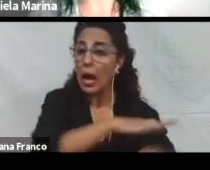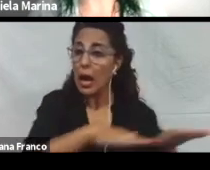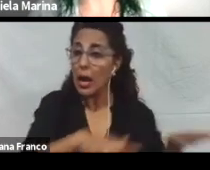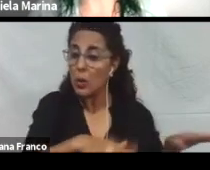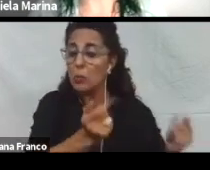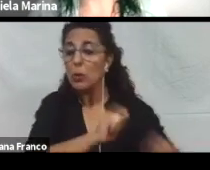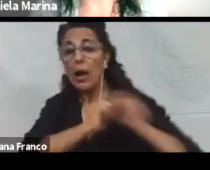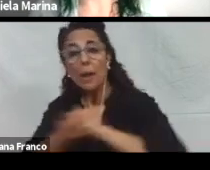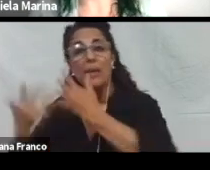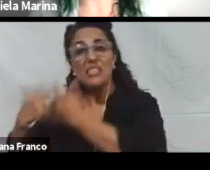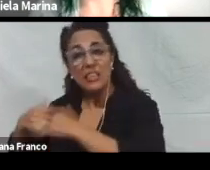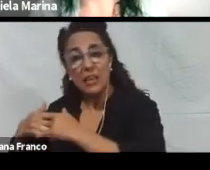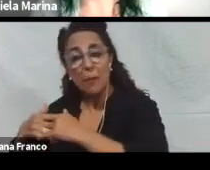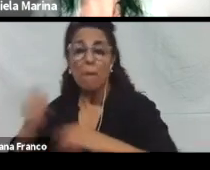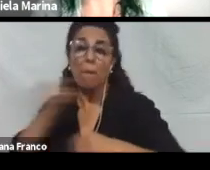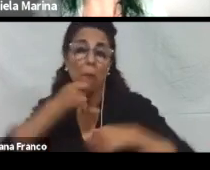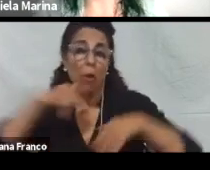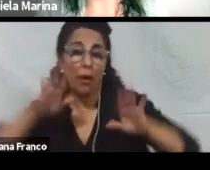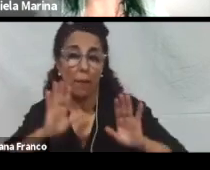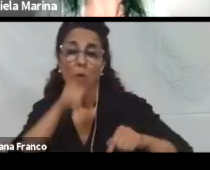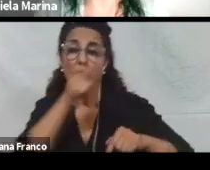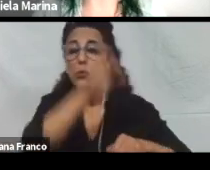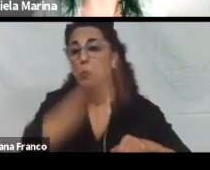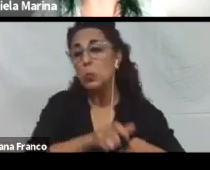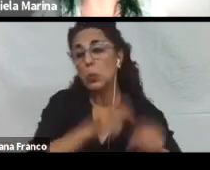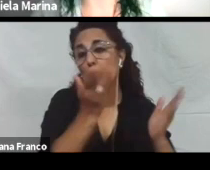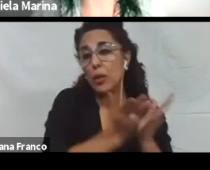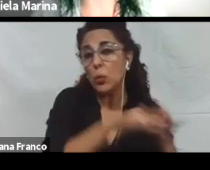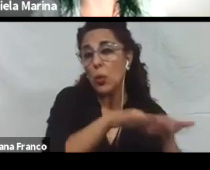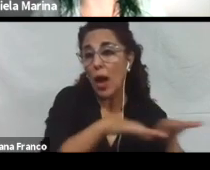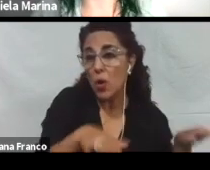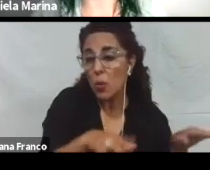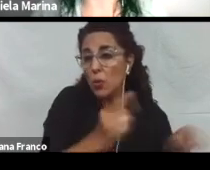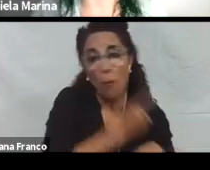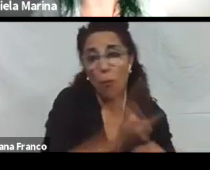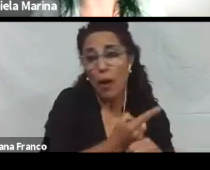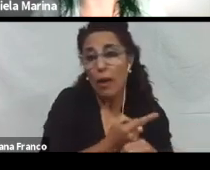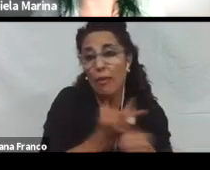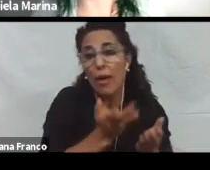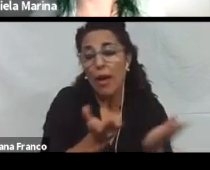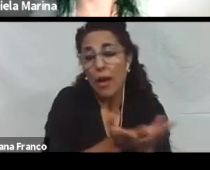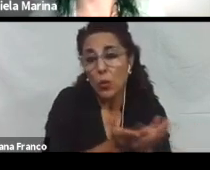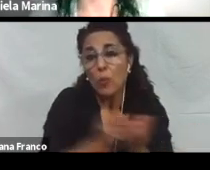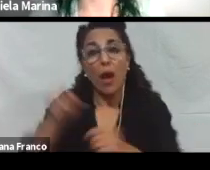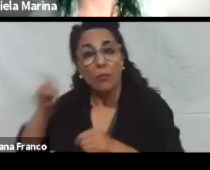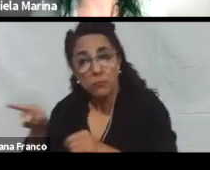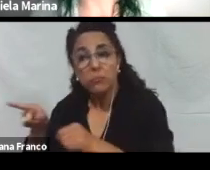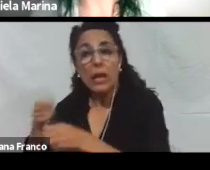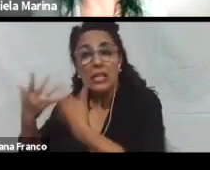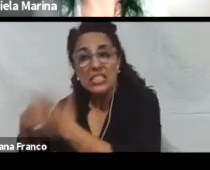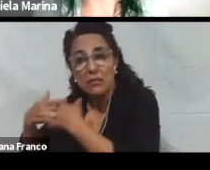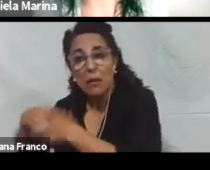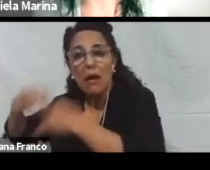un estudiante no puede aprender de la manera en que enseñamos, entonces debemos enseñarles de la manera en la que aprenden.